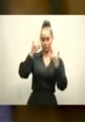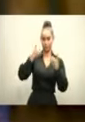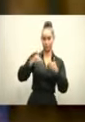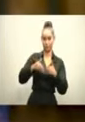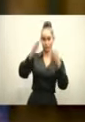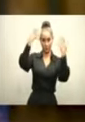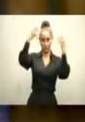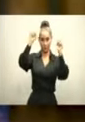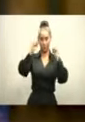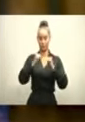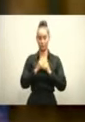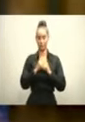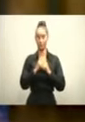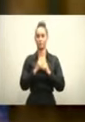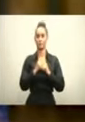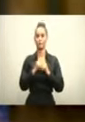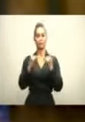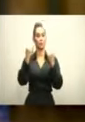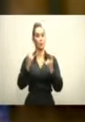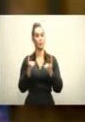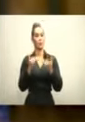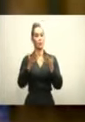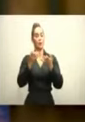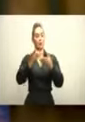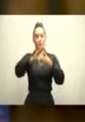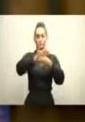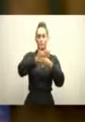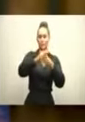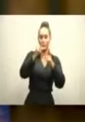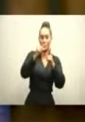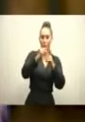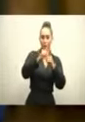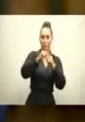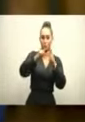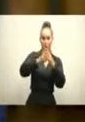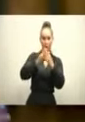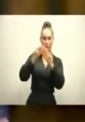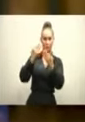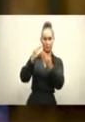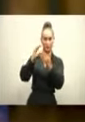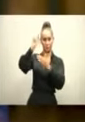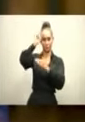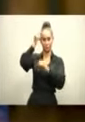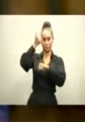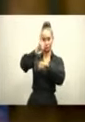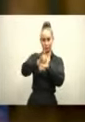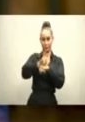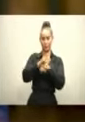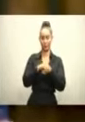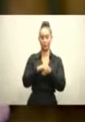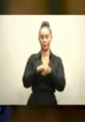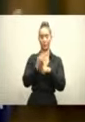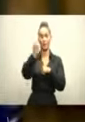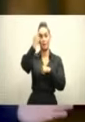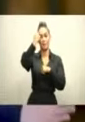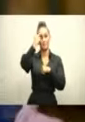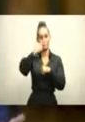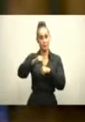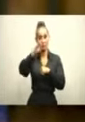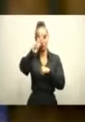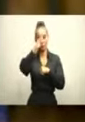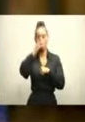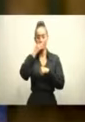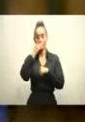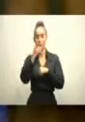Quise compartir estas palabras desde inicio del mandato. Pero en ese momento, el país necesitaba más que